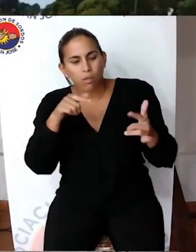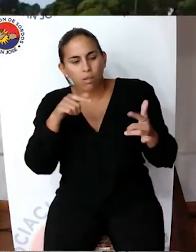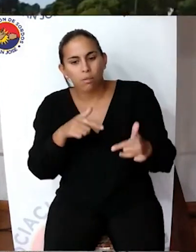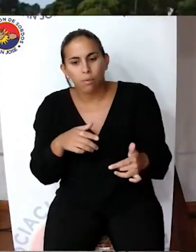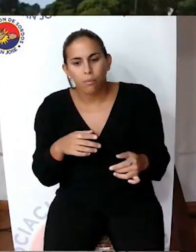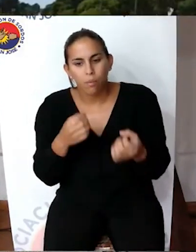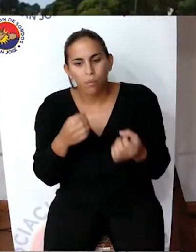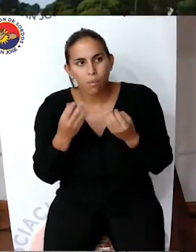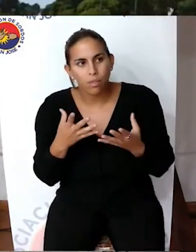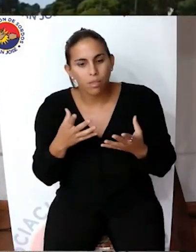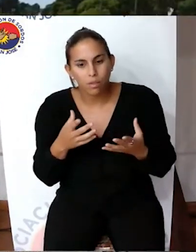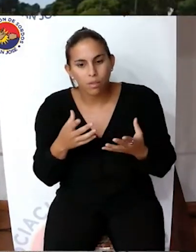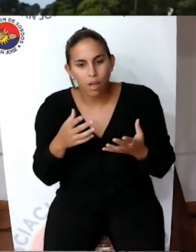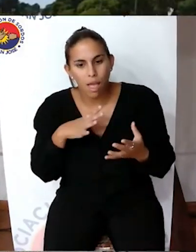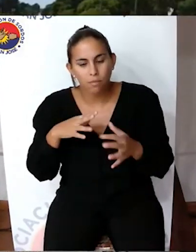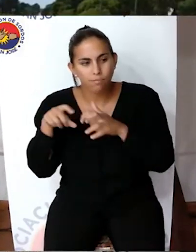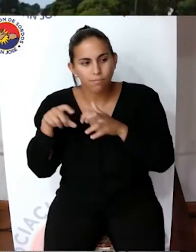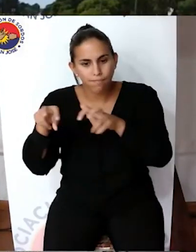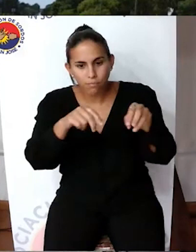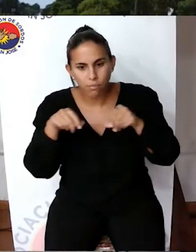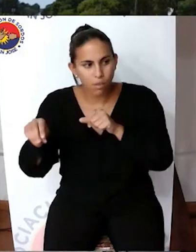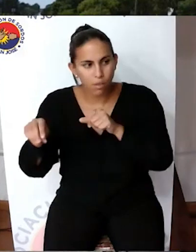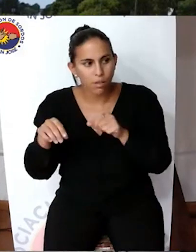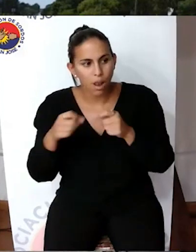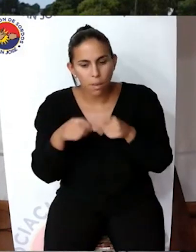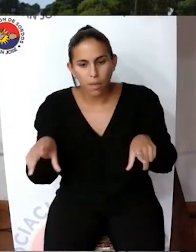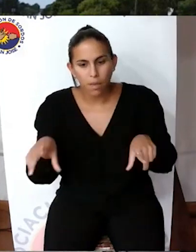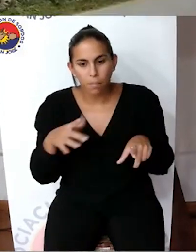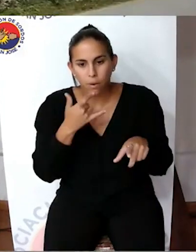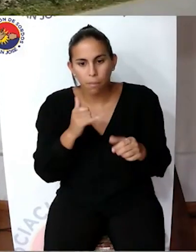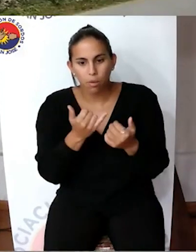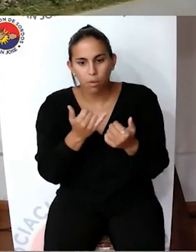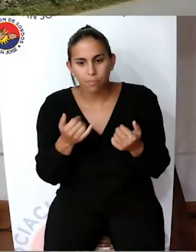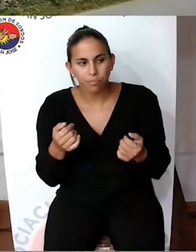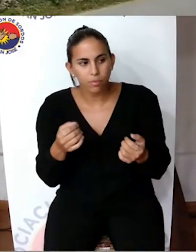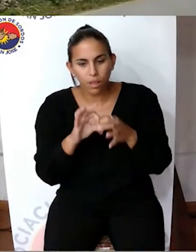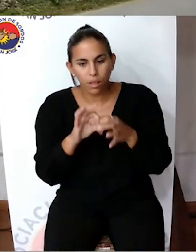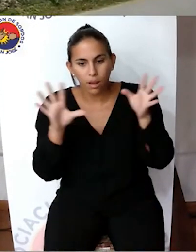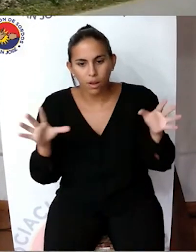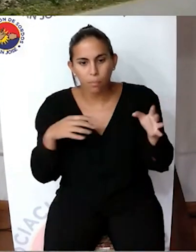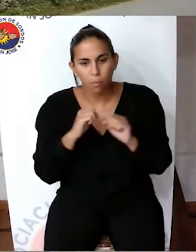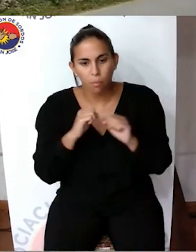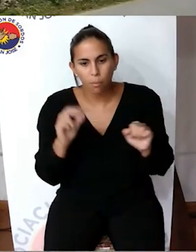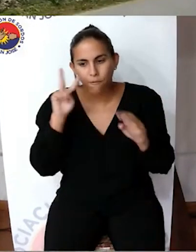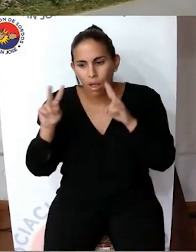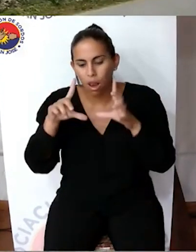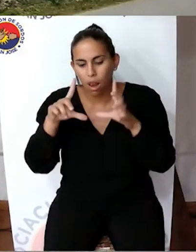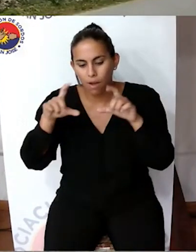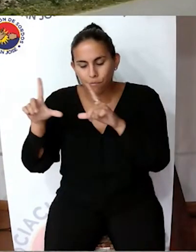cuando se realizan las fumigaciones en dichos cultivos. Un ejemplo muy claro es lo que podemos apreciar en las fotos,